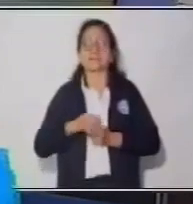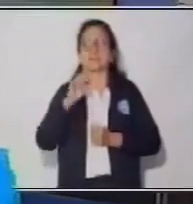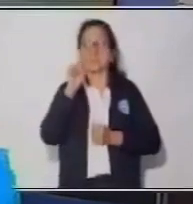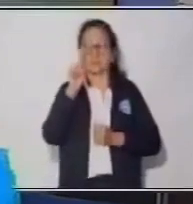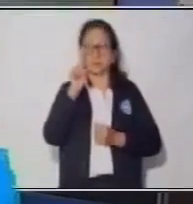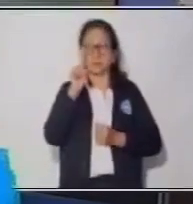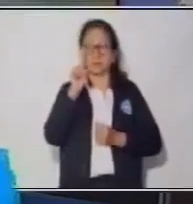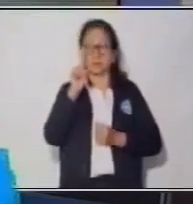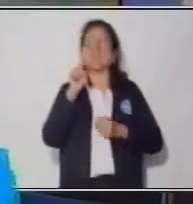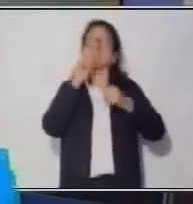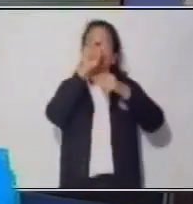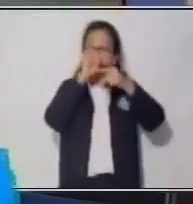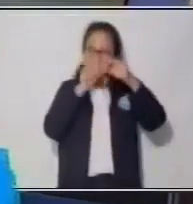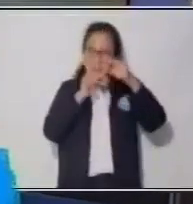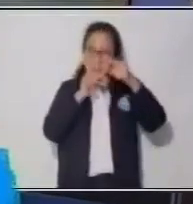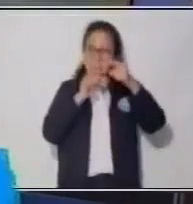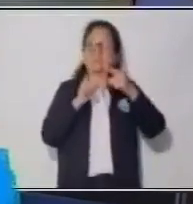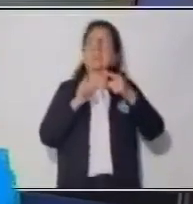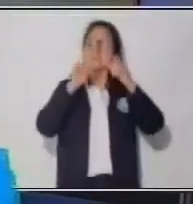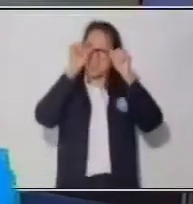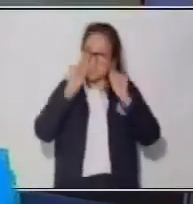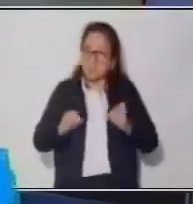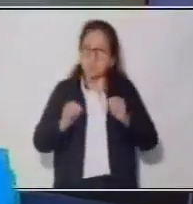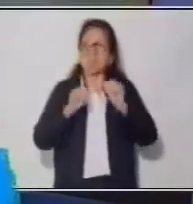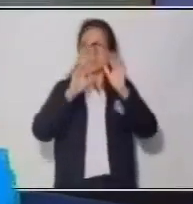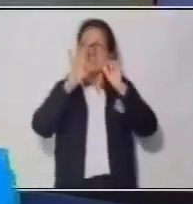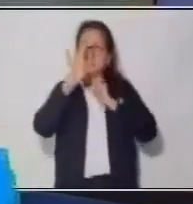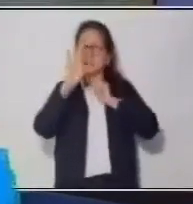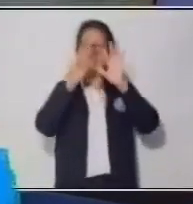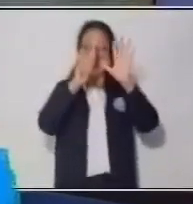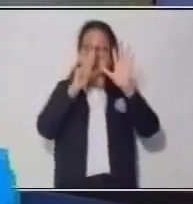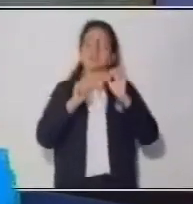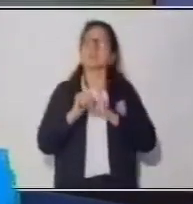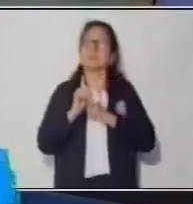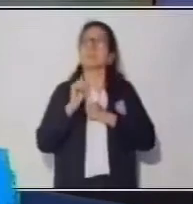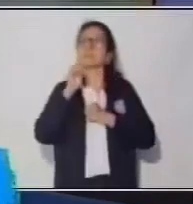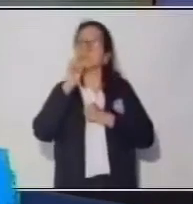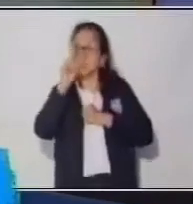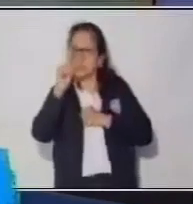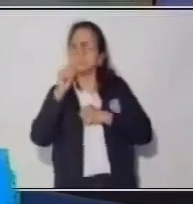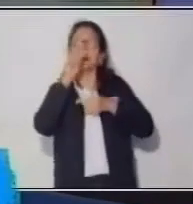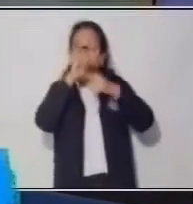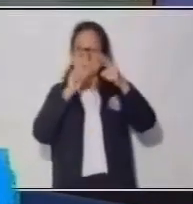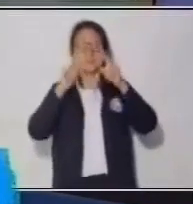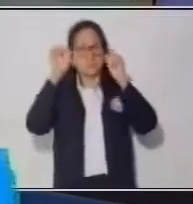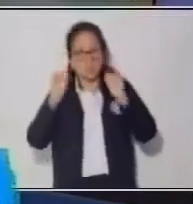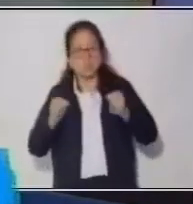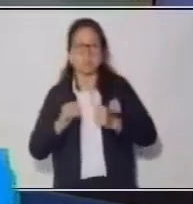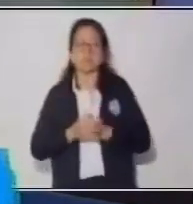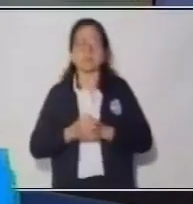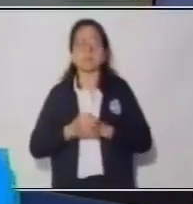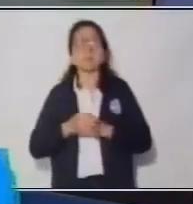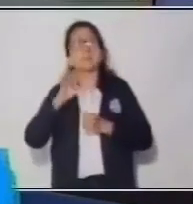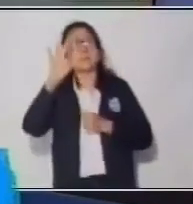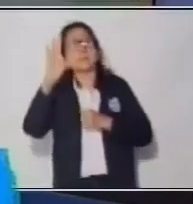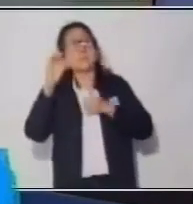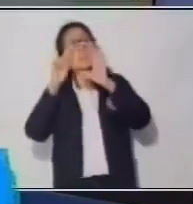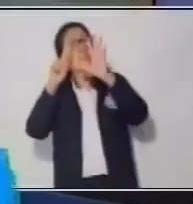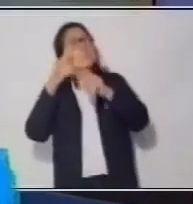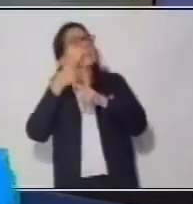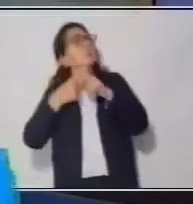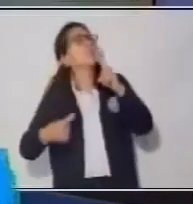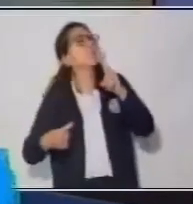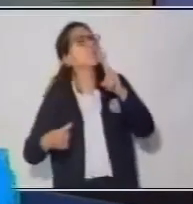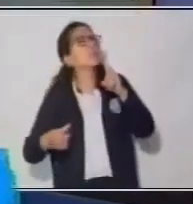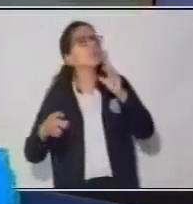es divisible en 36. El segundo número es la mitad de 36 o